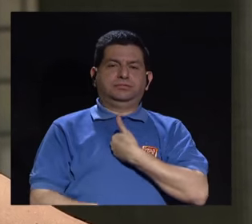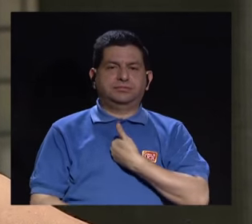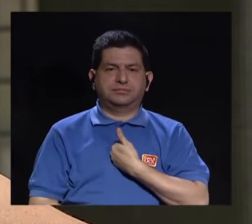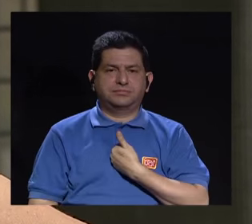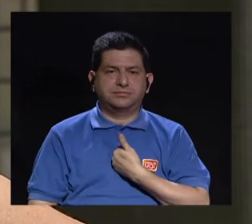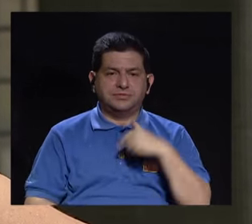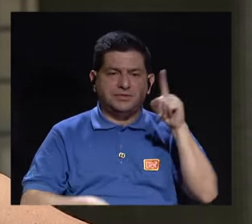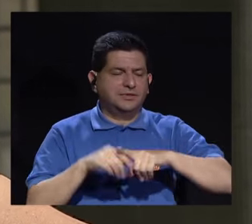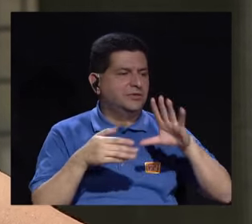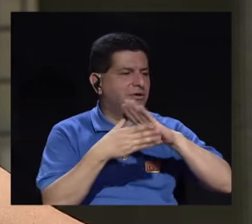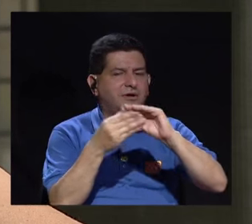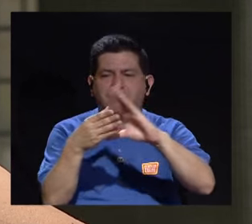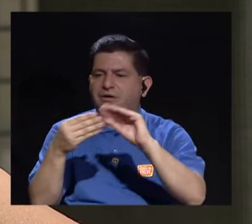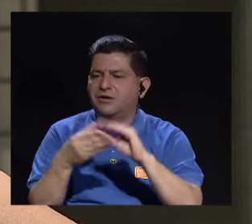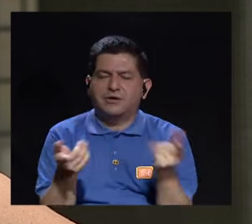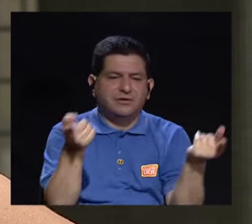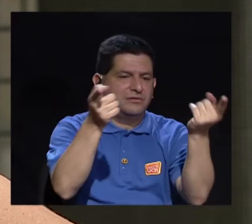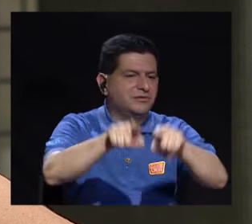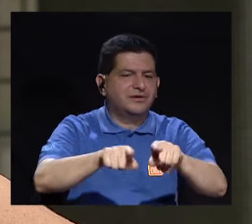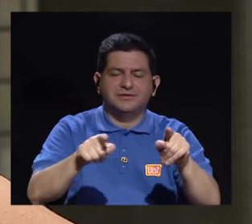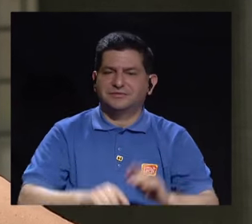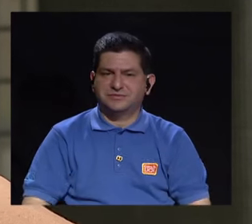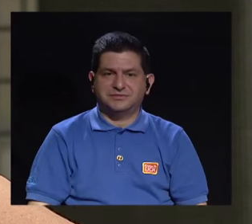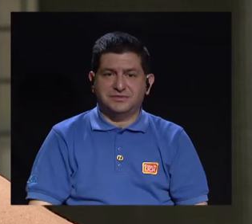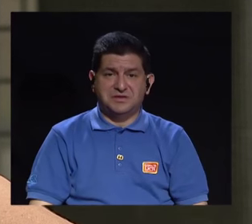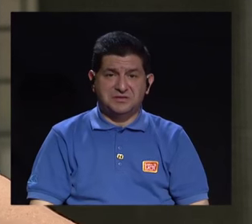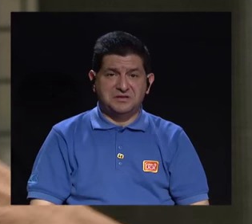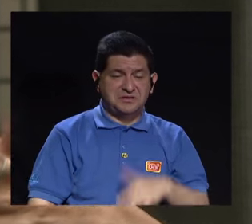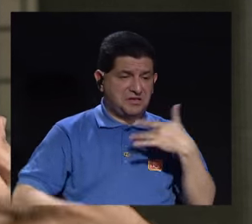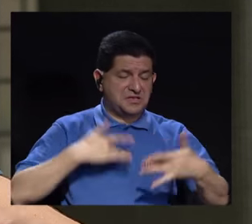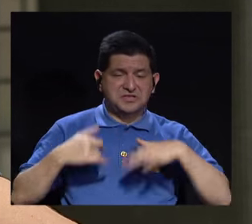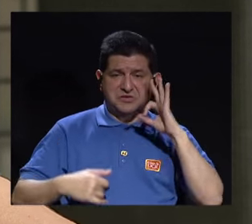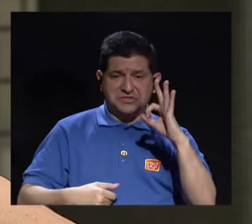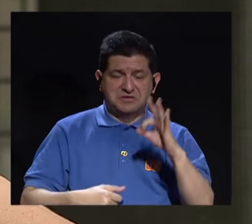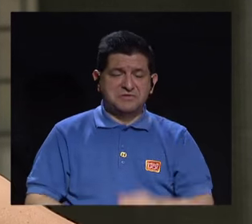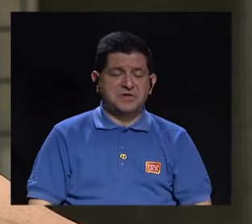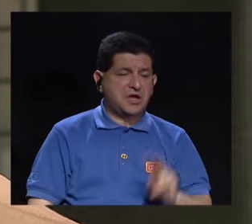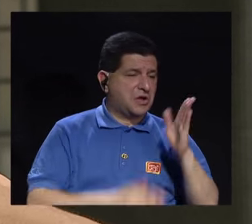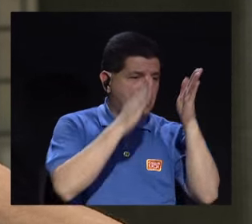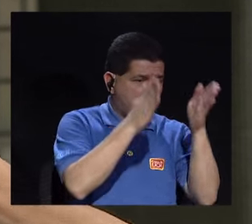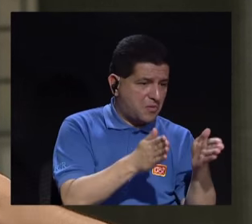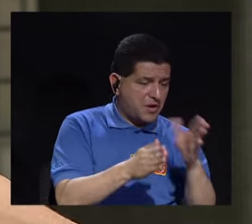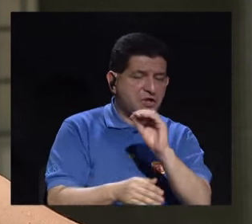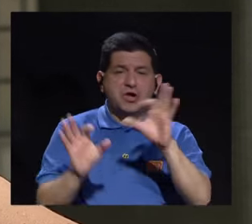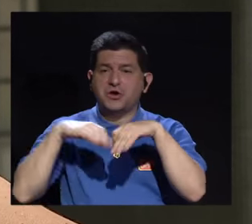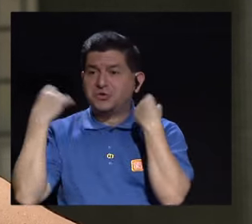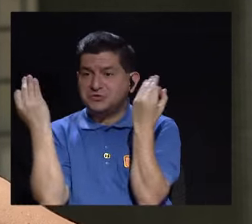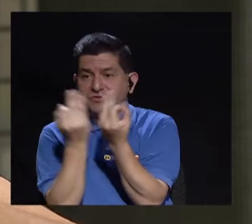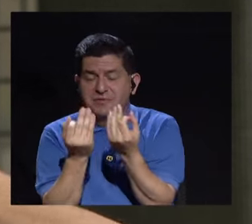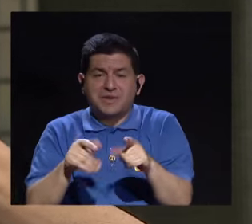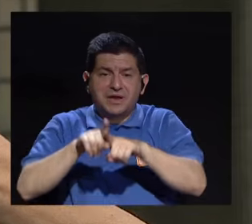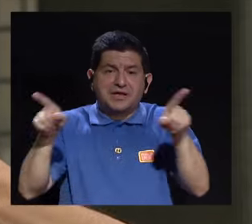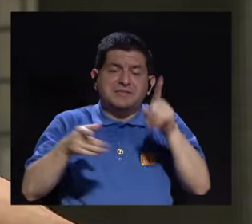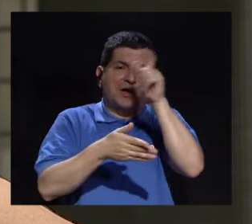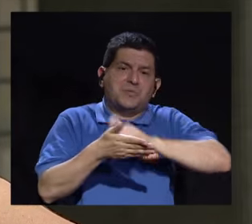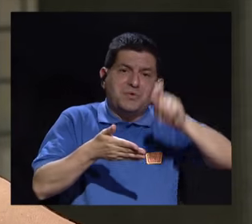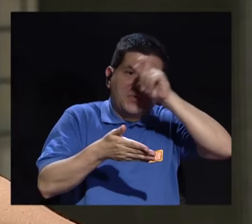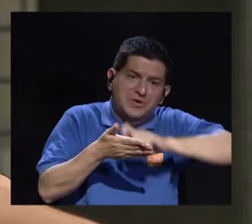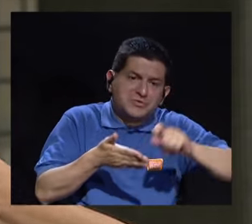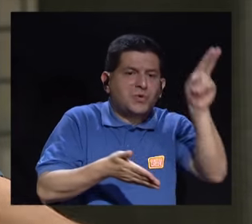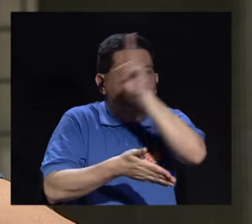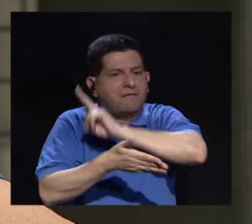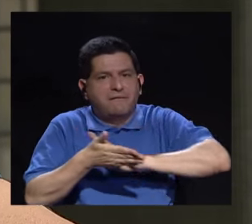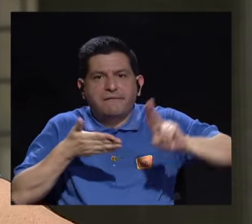y no puede compartir lo que le está ocurriendo. Y si no está bien con sus compañeros, no está bien en el ámbito familiar, tampoco en el ámbito